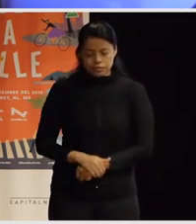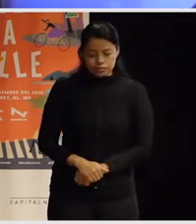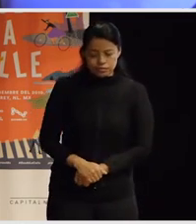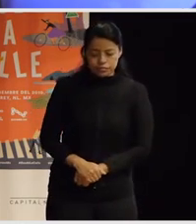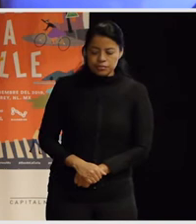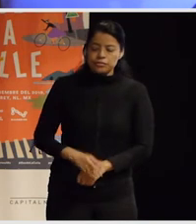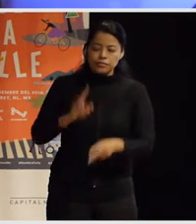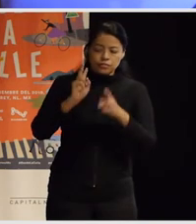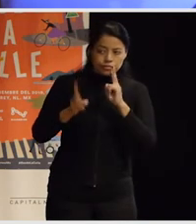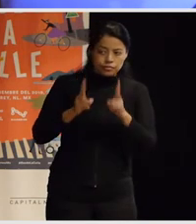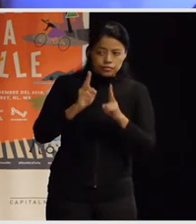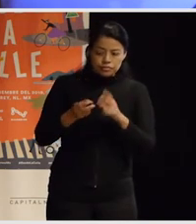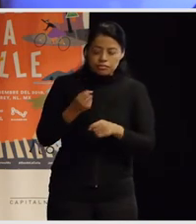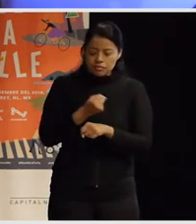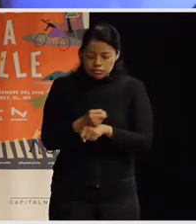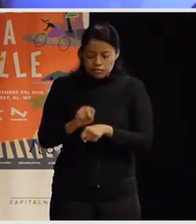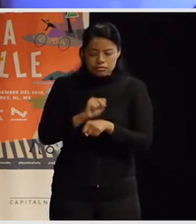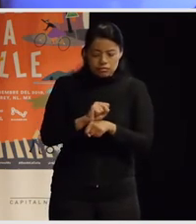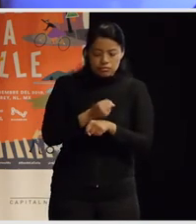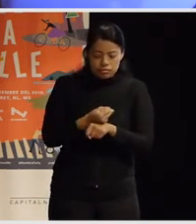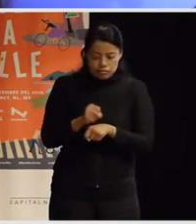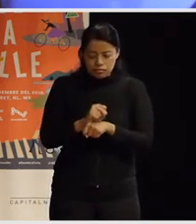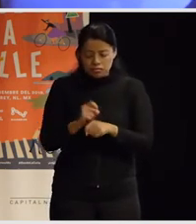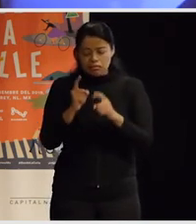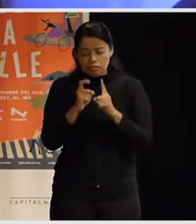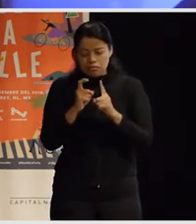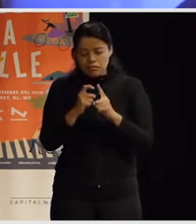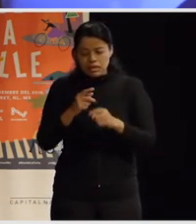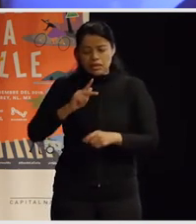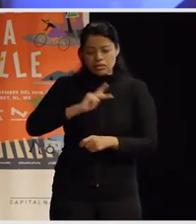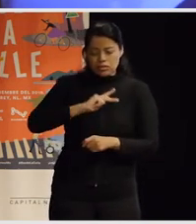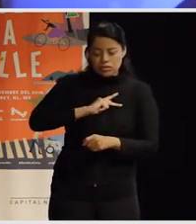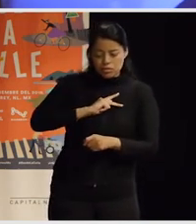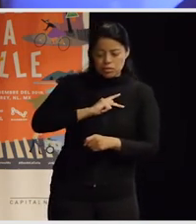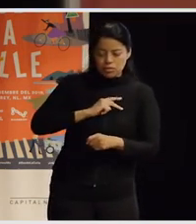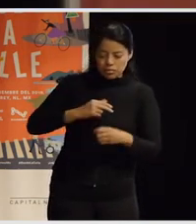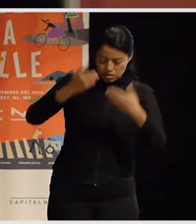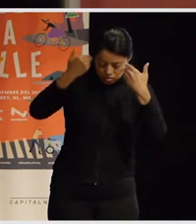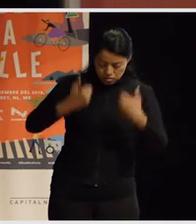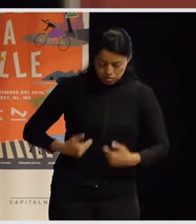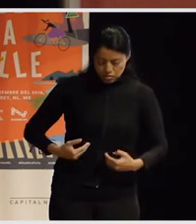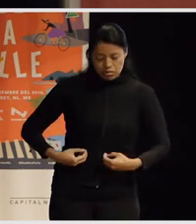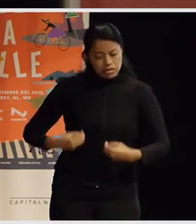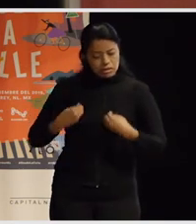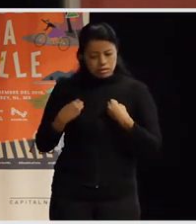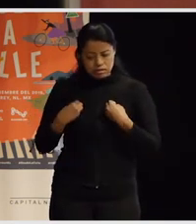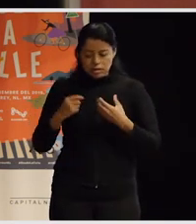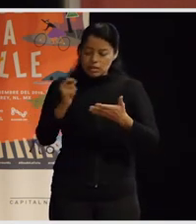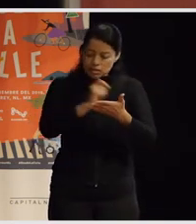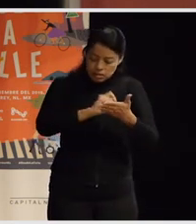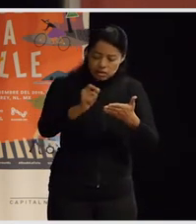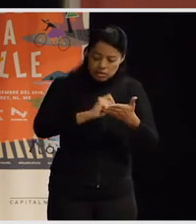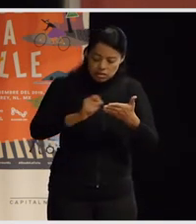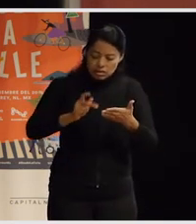hablar cada semana de sus críticas hacia sus propias formas de comportamiento y aparte escribir